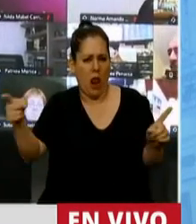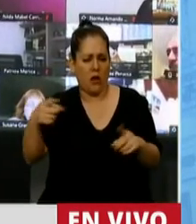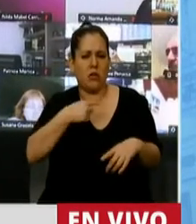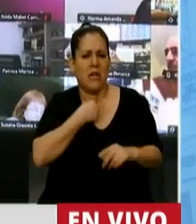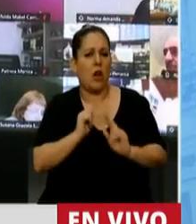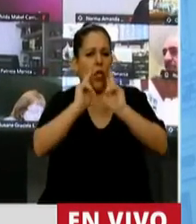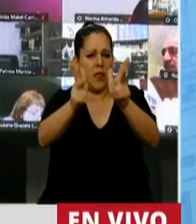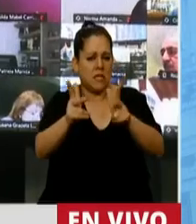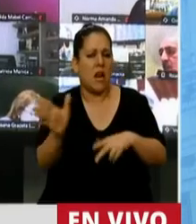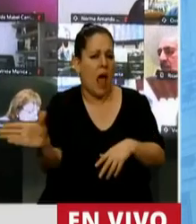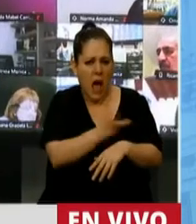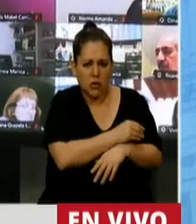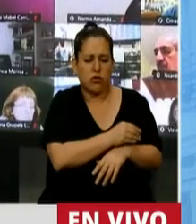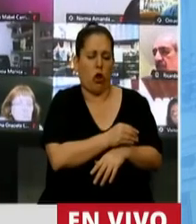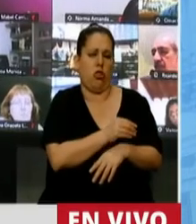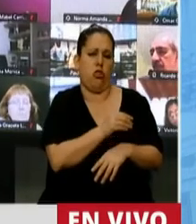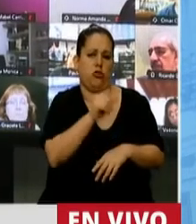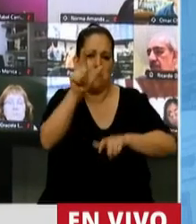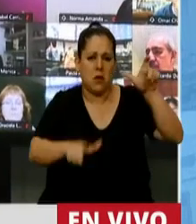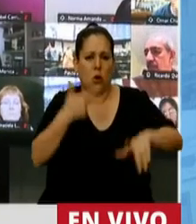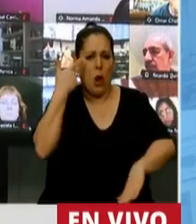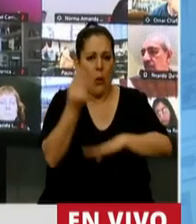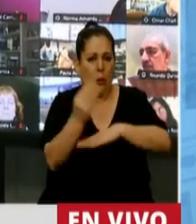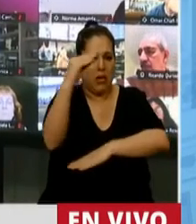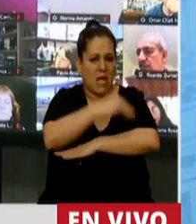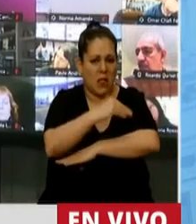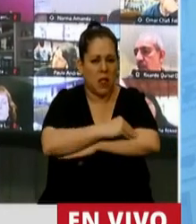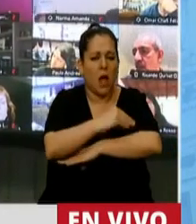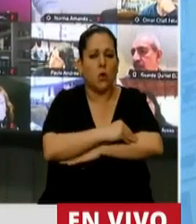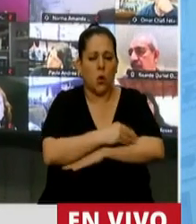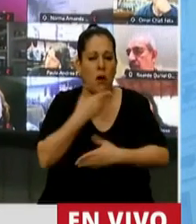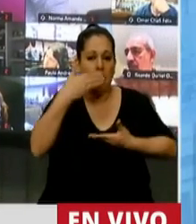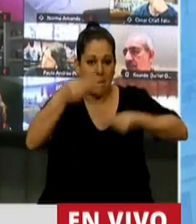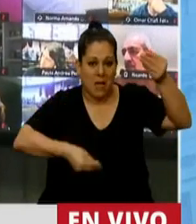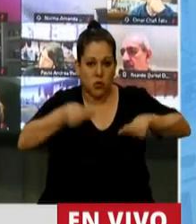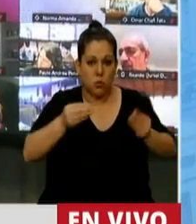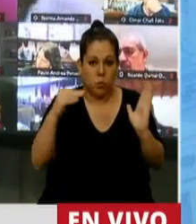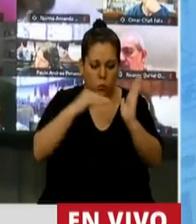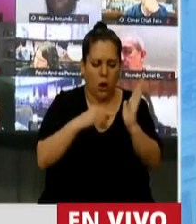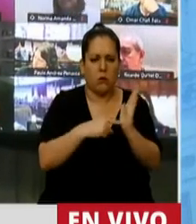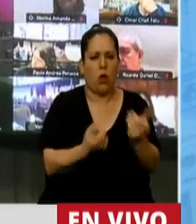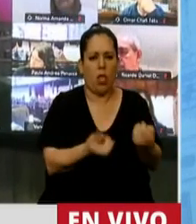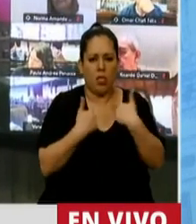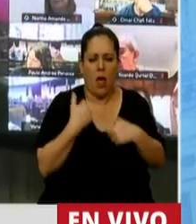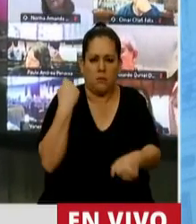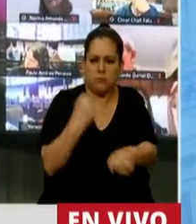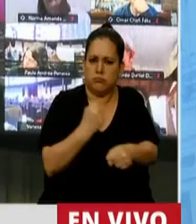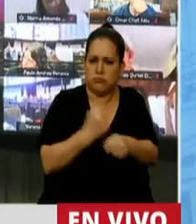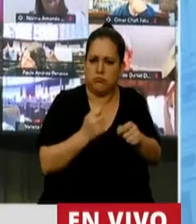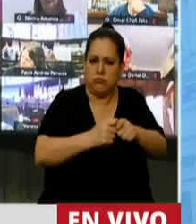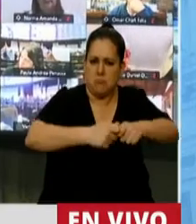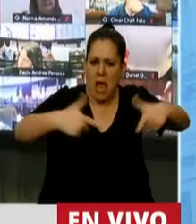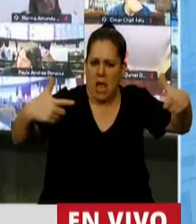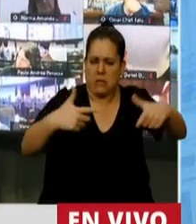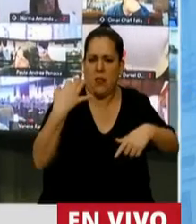decirles a todos y cada uno de los santacruceños que nos deja este presupuesto mucho más trabajo. Tenemos que